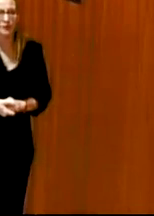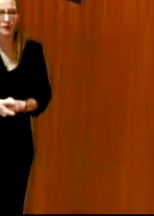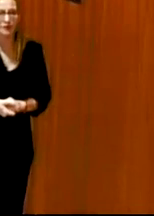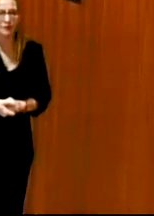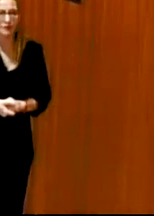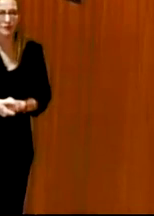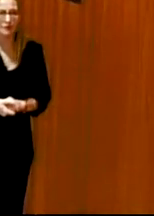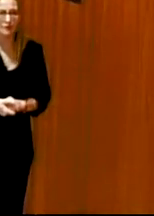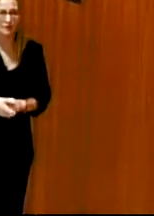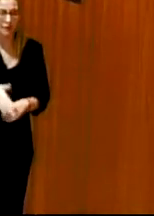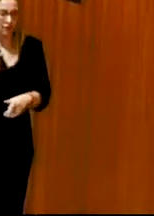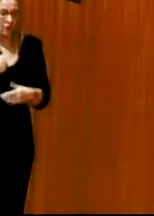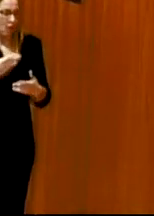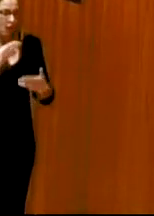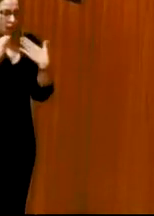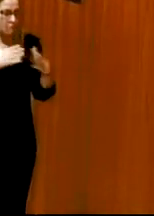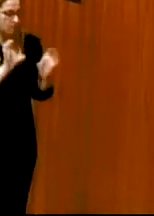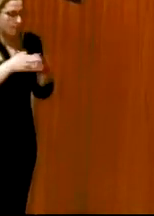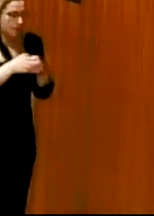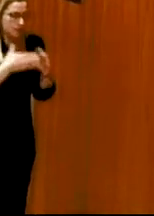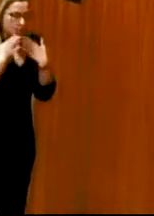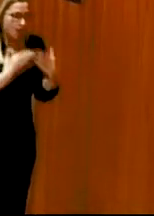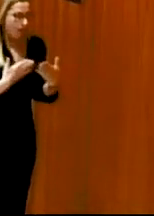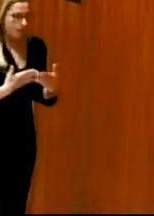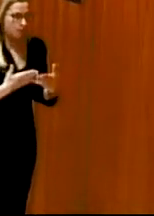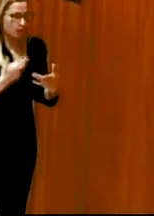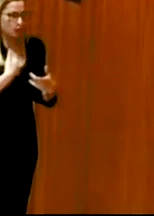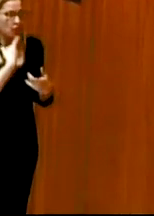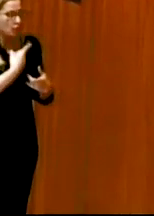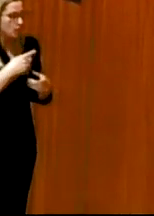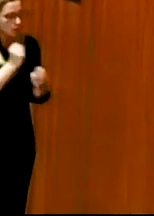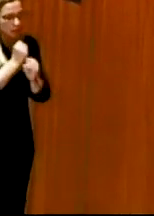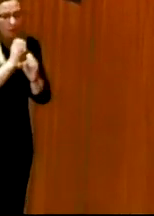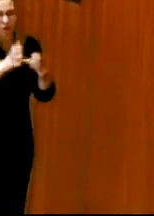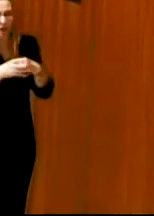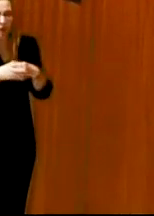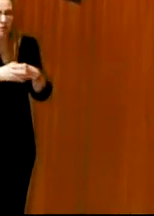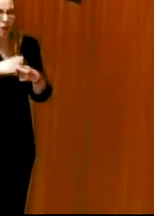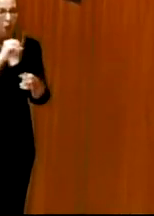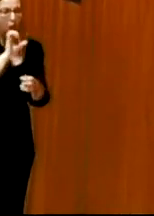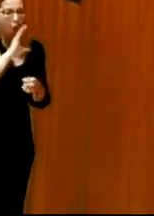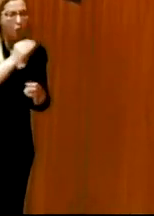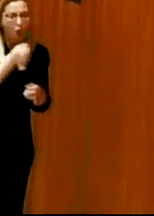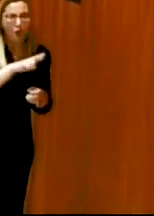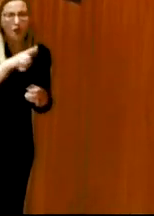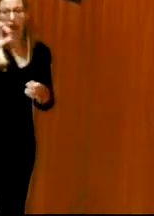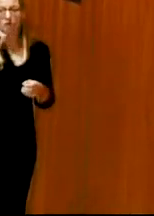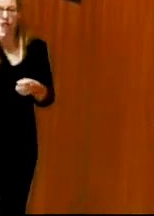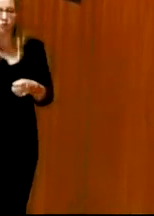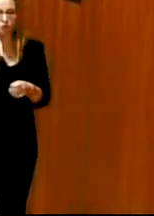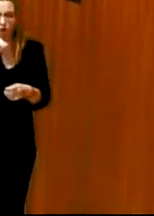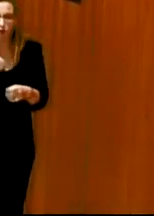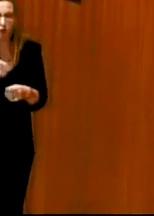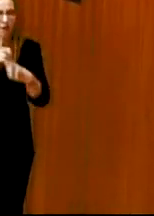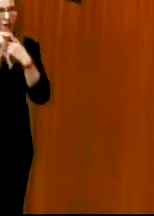a mi equipo o sea yo hablaba del trabajo en equipo pero sin mi equipo para estas jornadas por ejemplo Oscar, Sonia que son de producción están en Bilbao